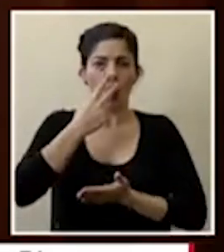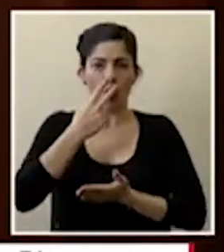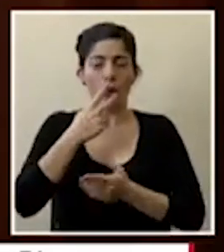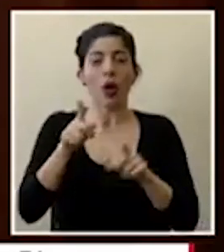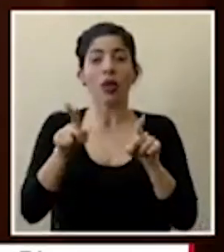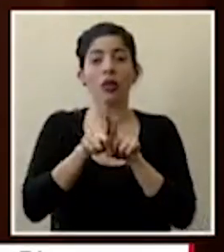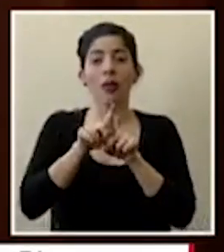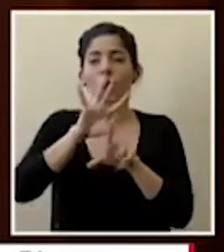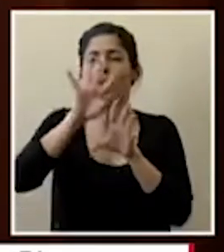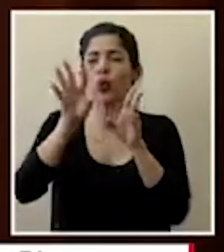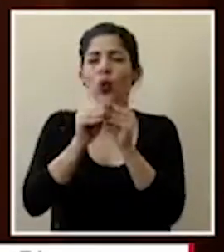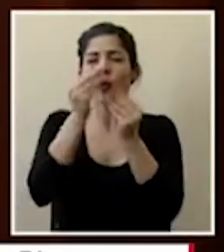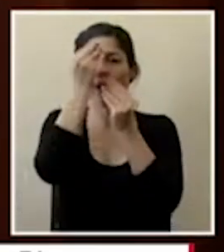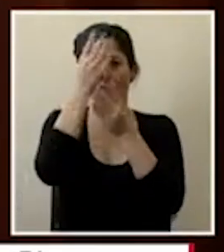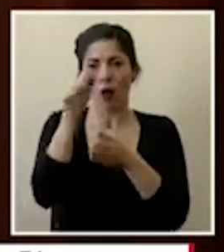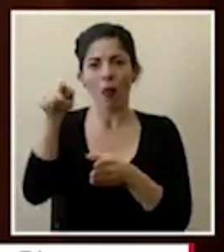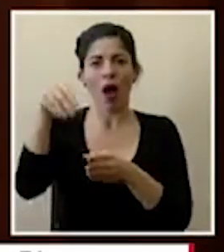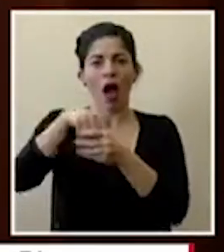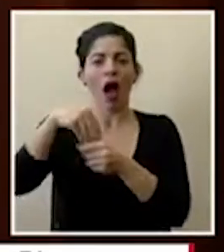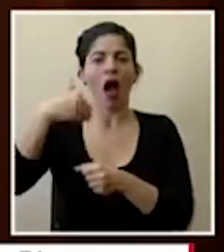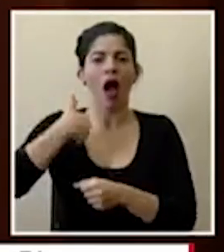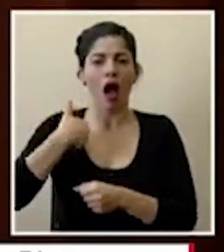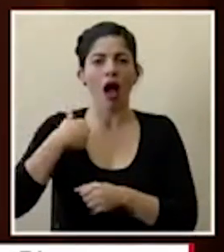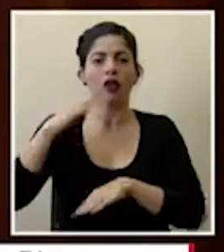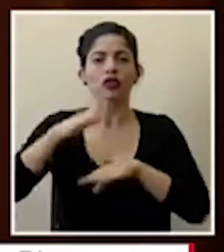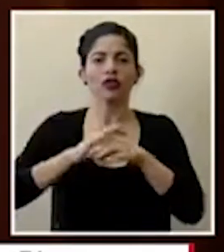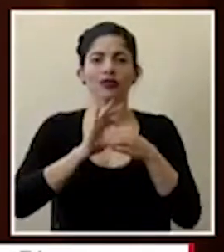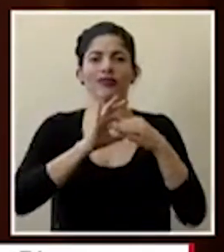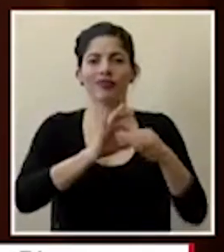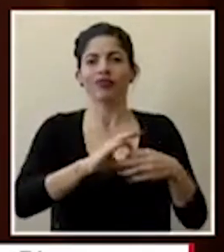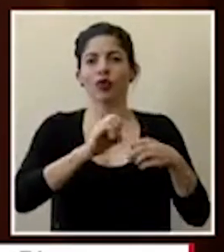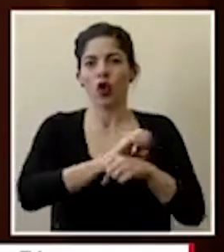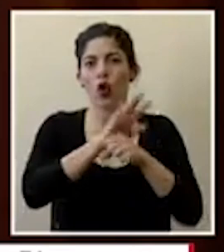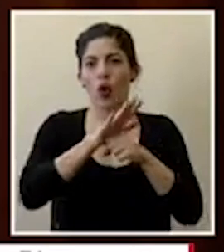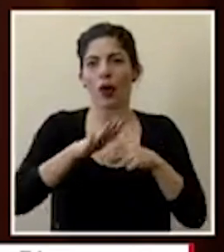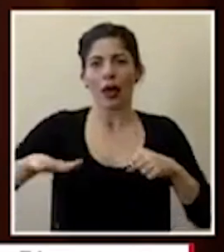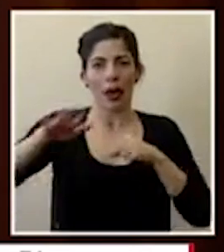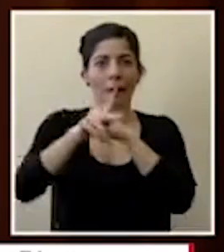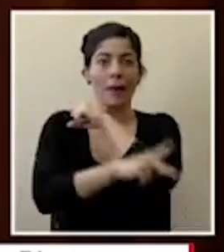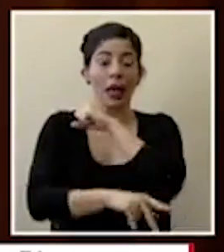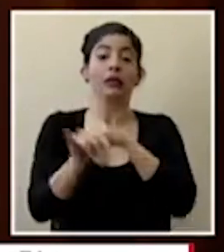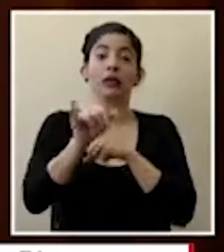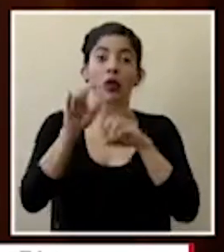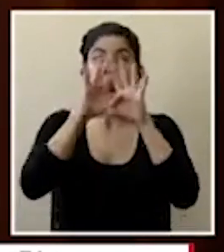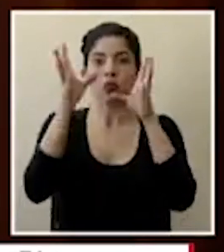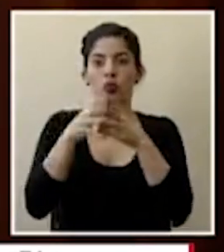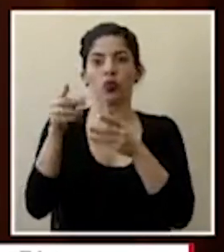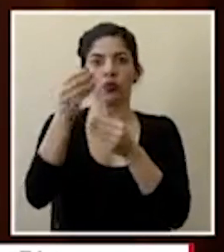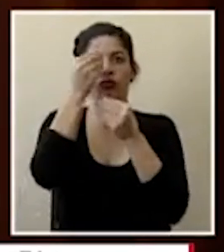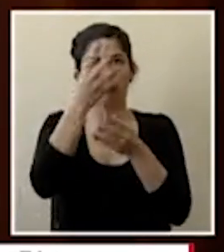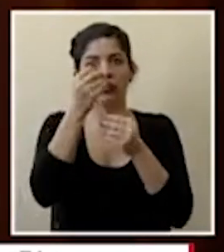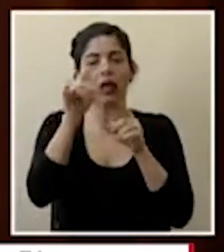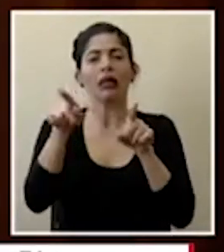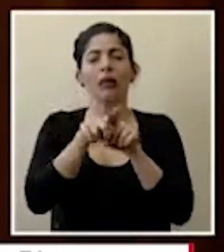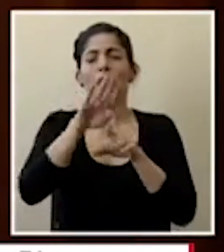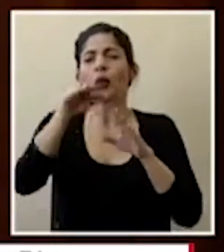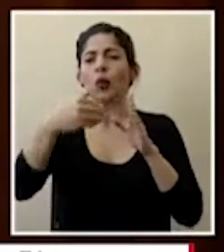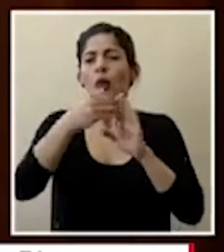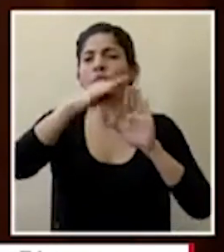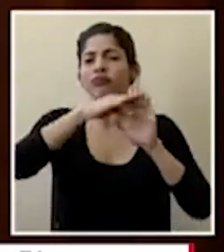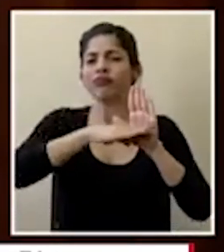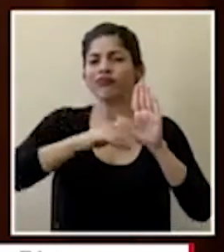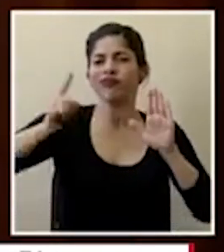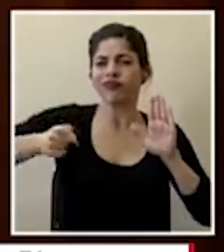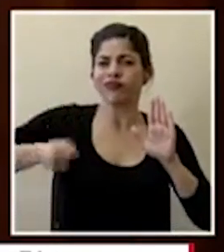última información disponible y la evolución sobre kobe 19 en el país e incluso en el mundo están también todos los alineamientos que se han ido